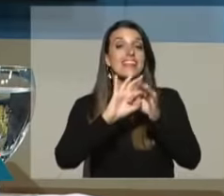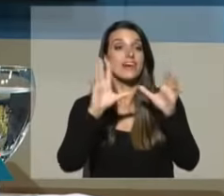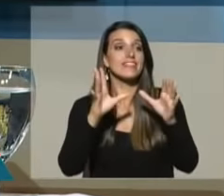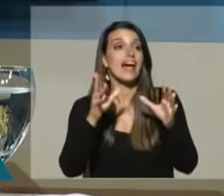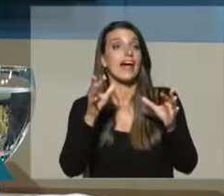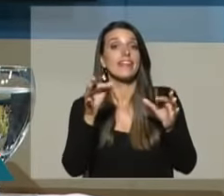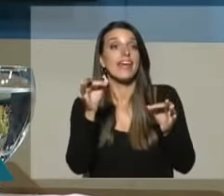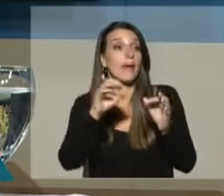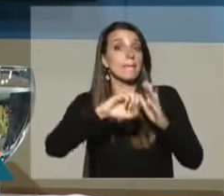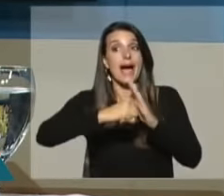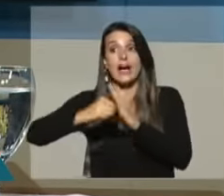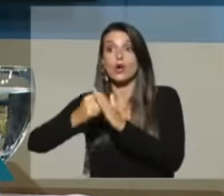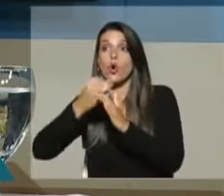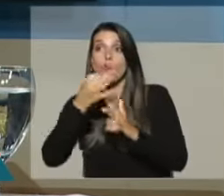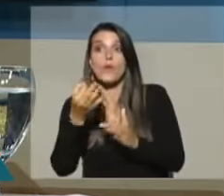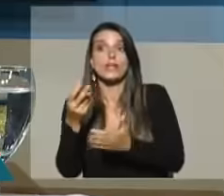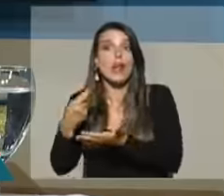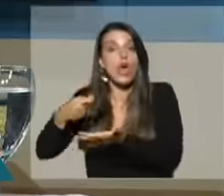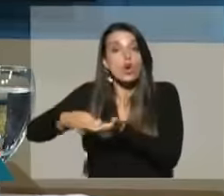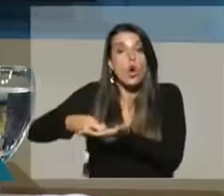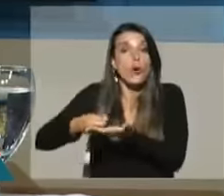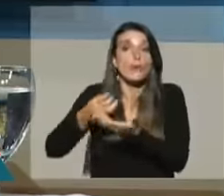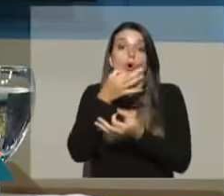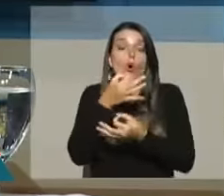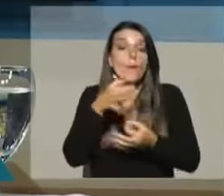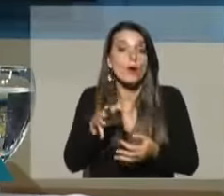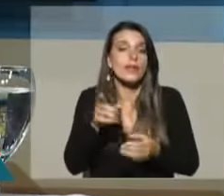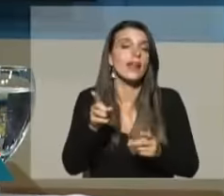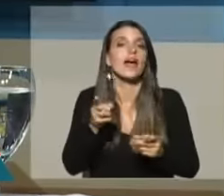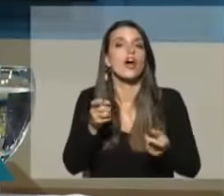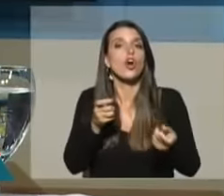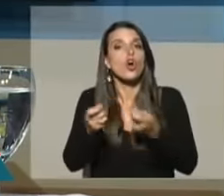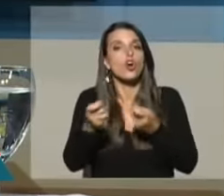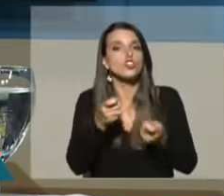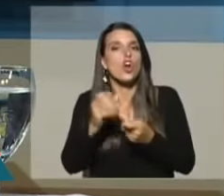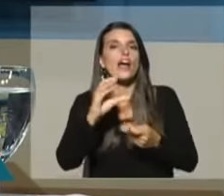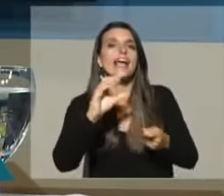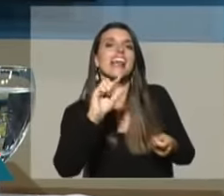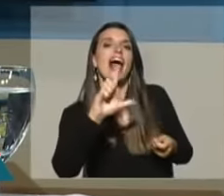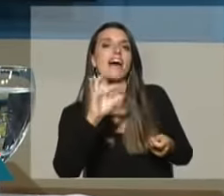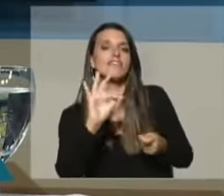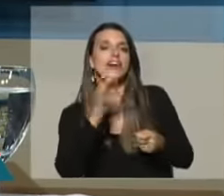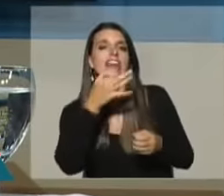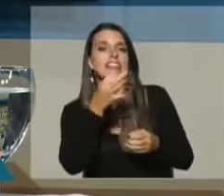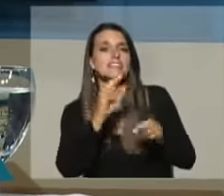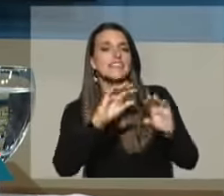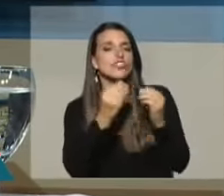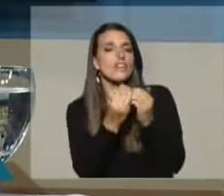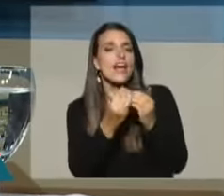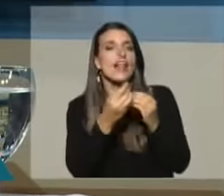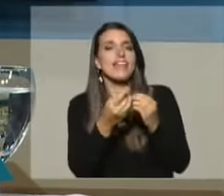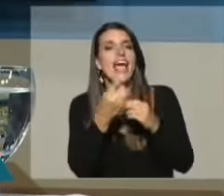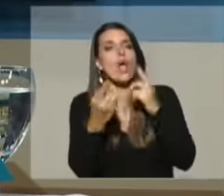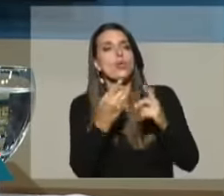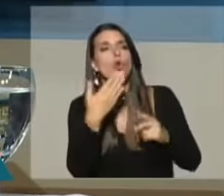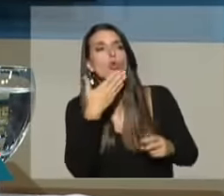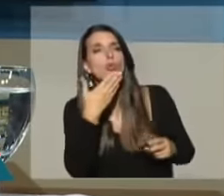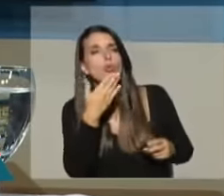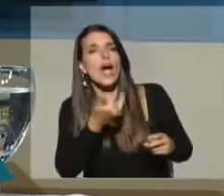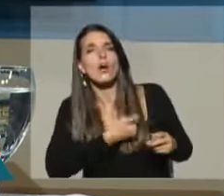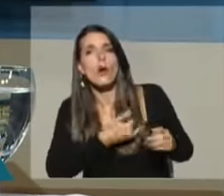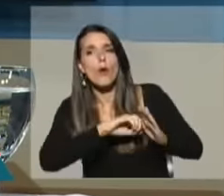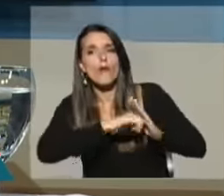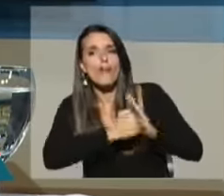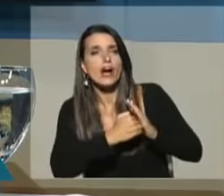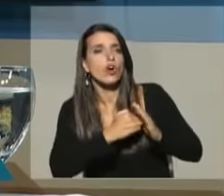financiera, el control de la Senaclaft con relación a reportes de operaciones sospechosas es muy